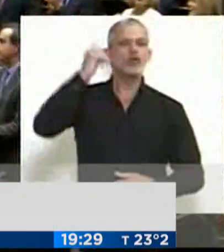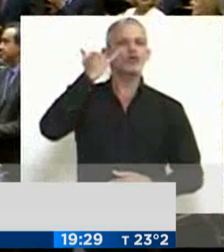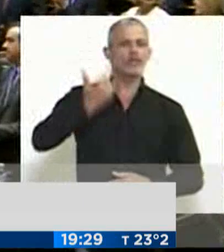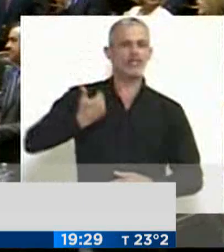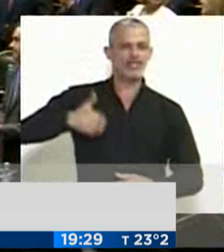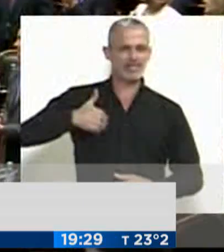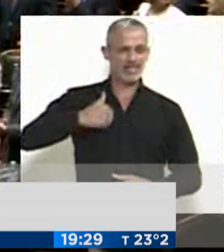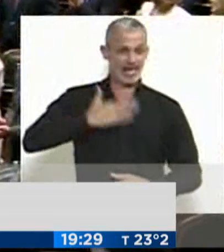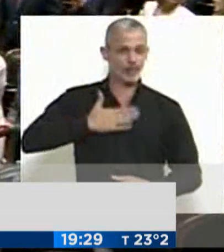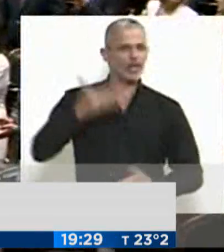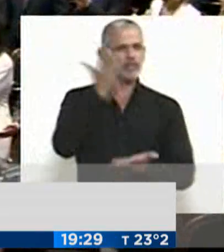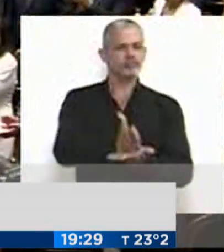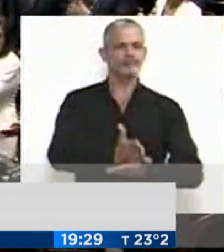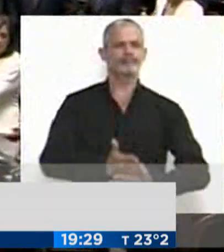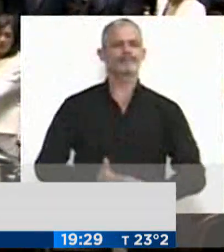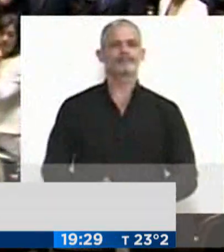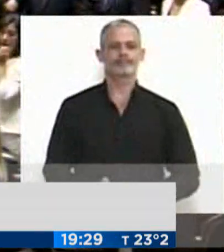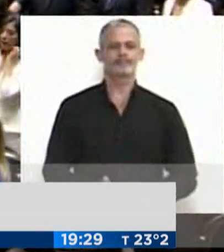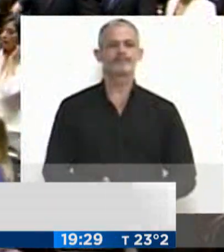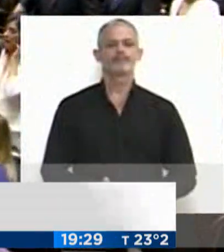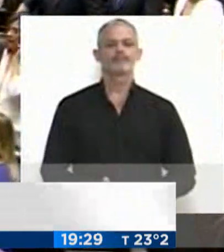él y la patria os lo demanden.